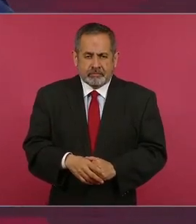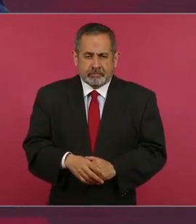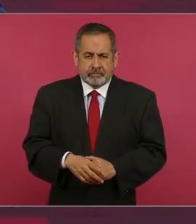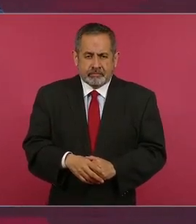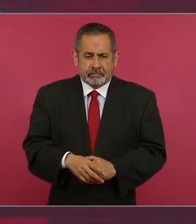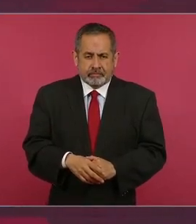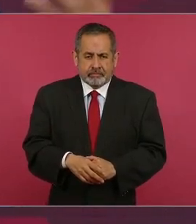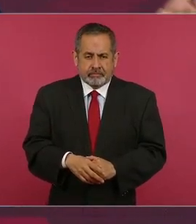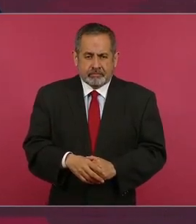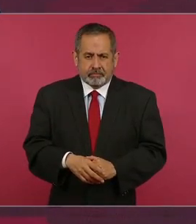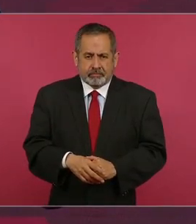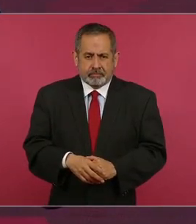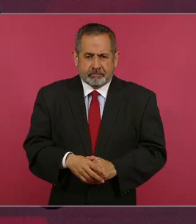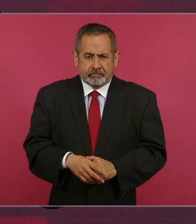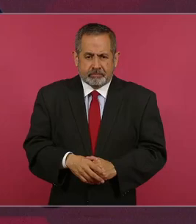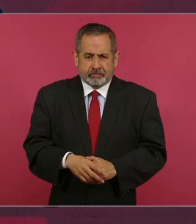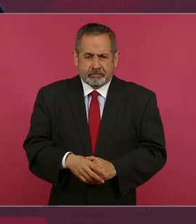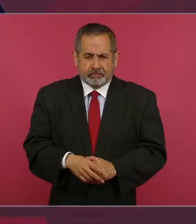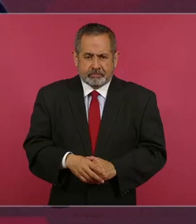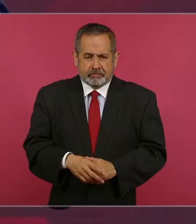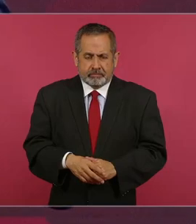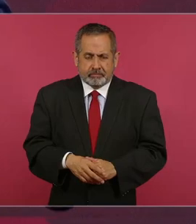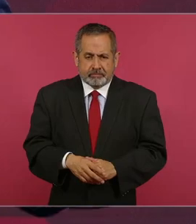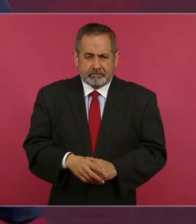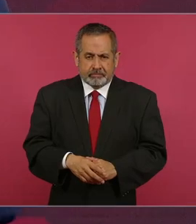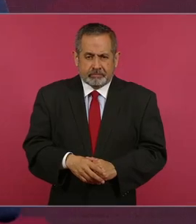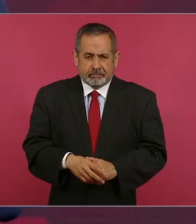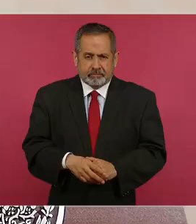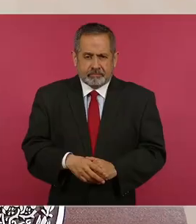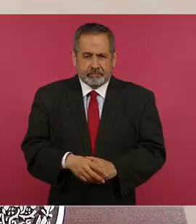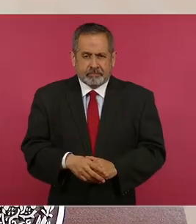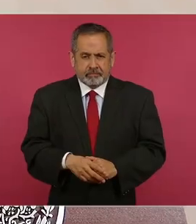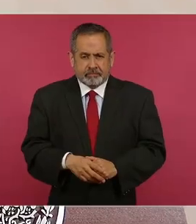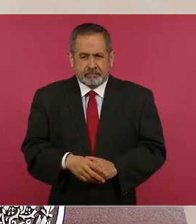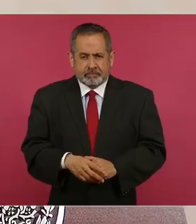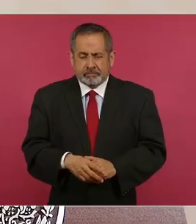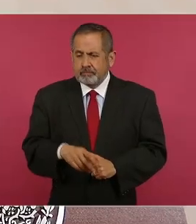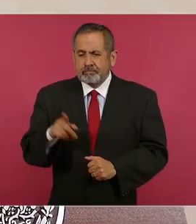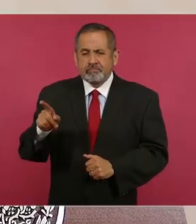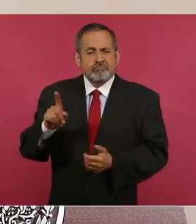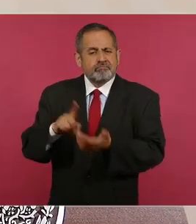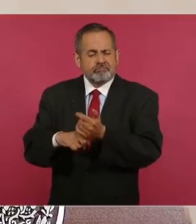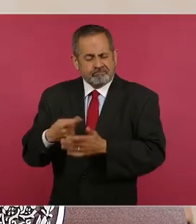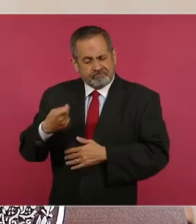y hay identidad cultural,